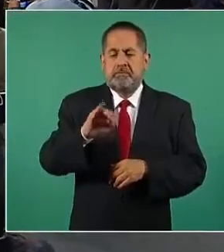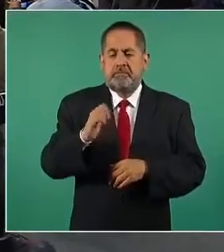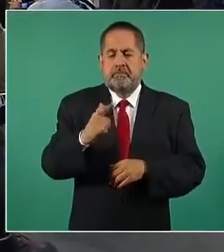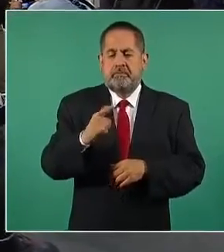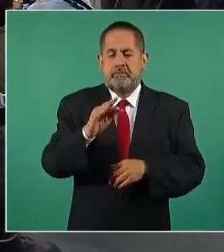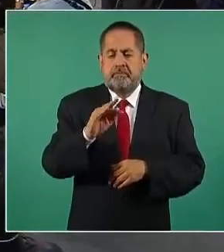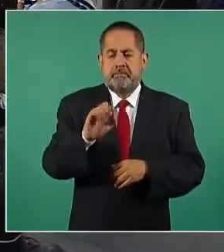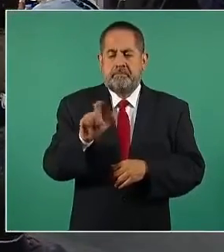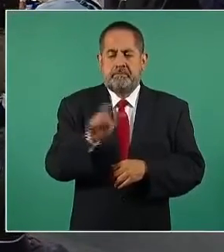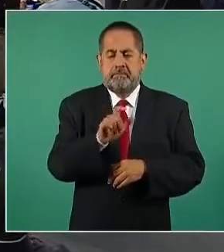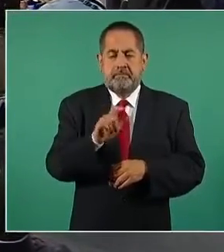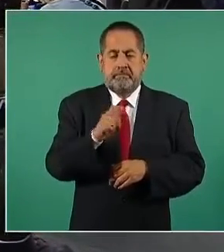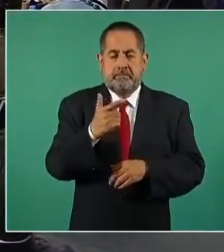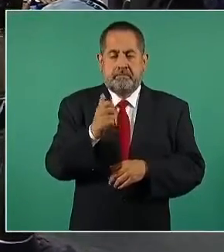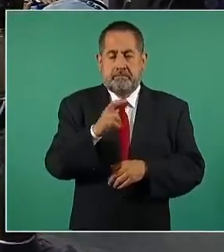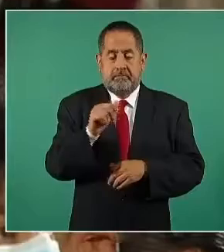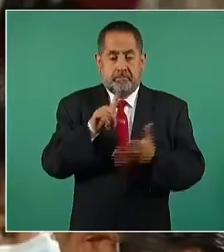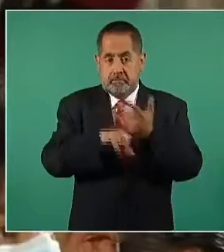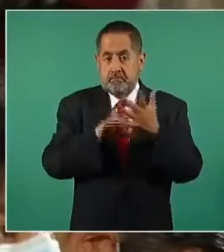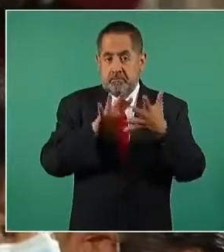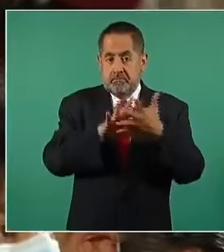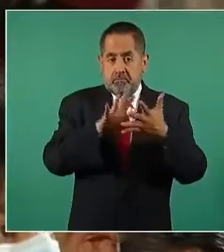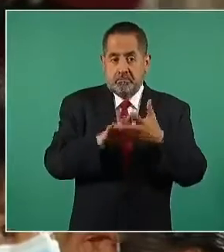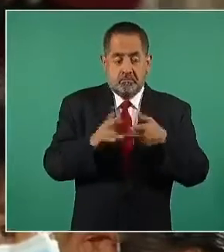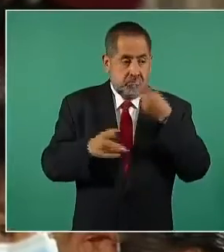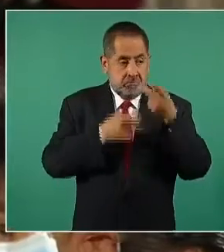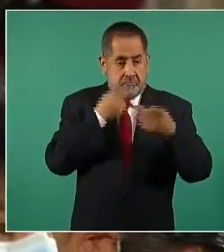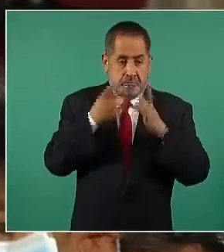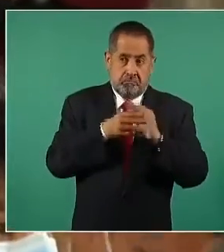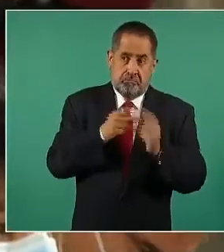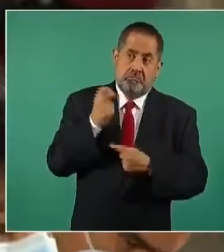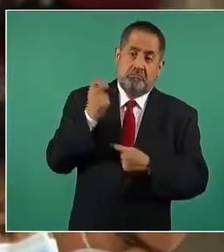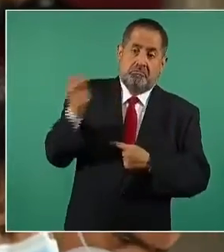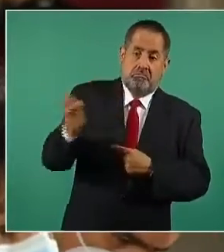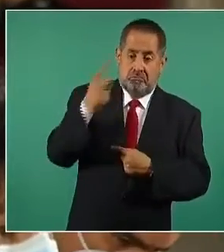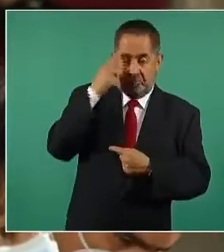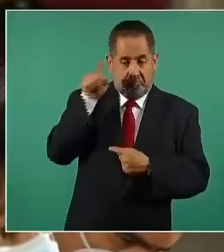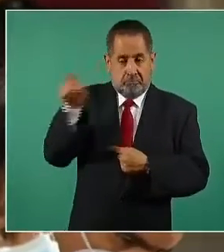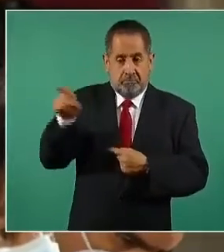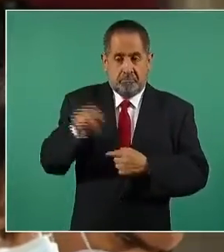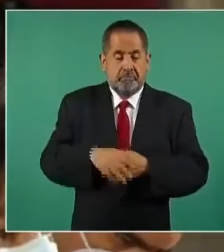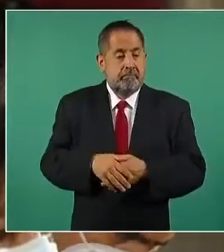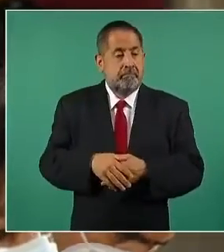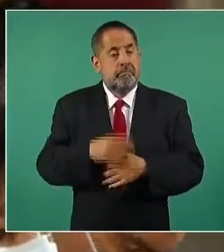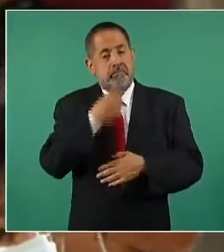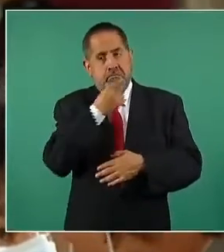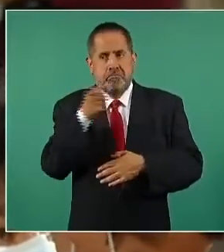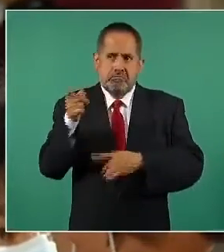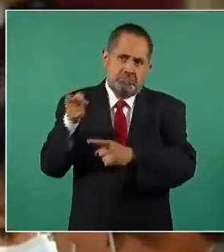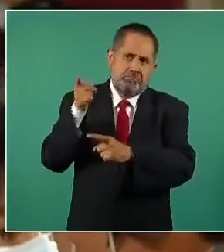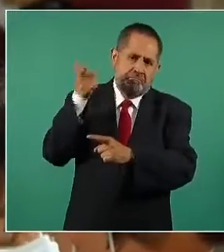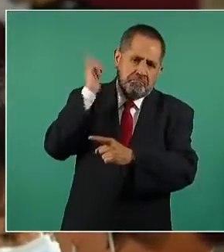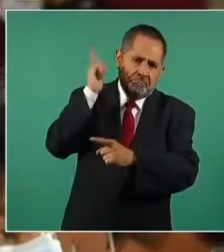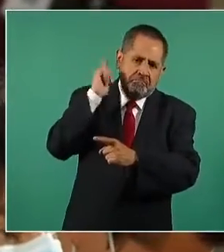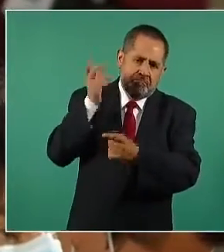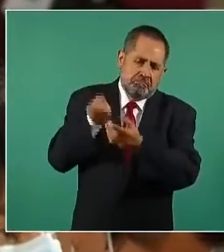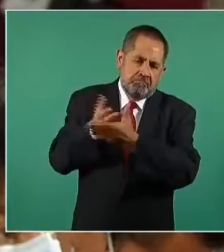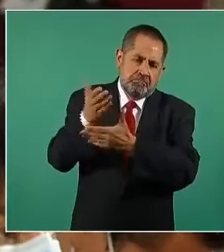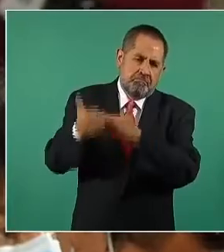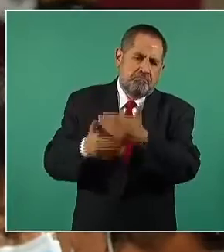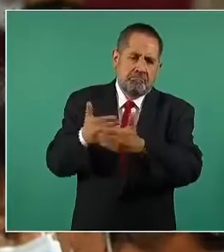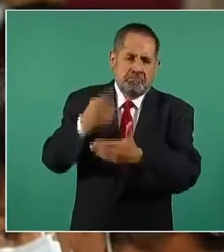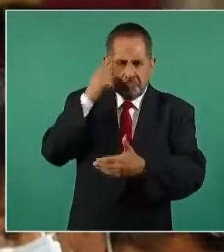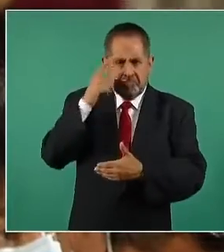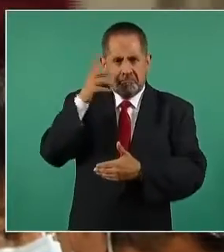habla desde la prisión y habla sobre usted. Él dice que desea que le vaya bien en su intento por